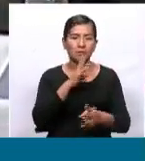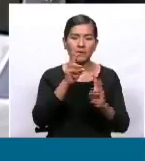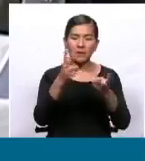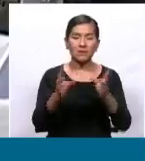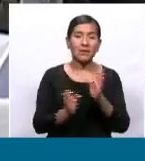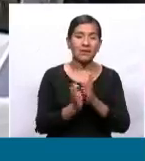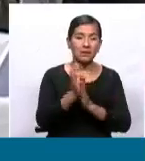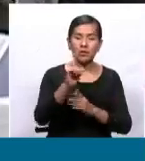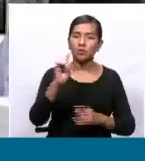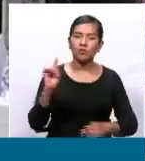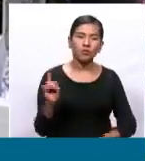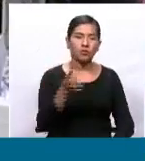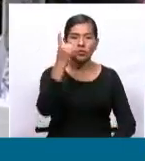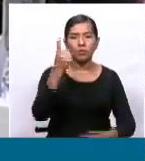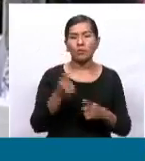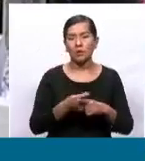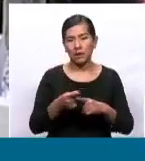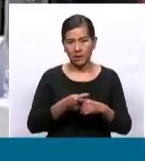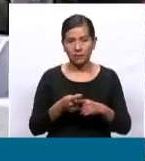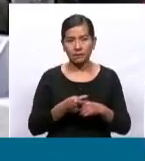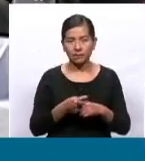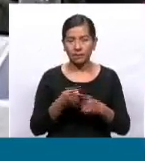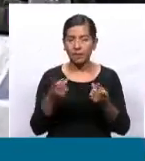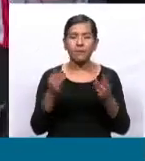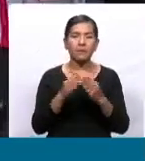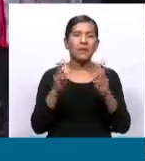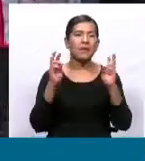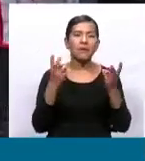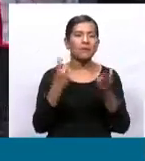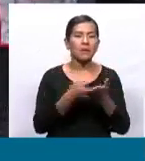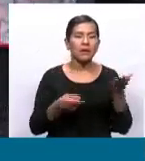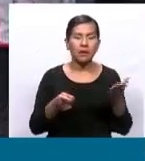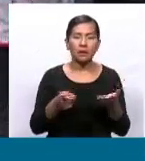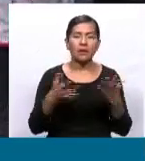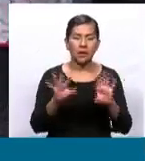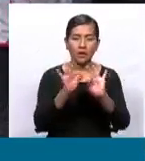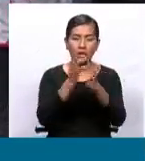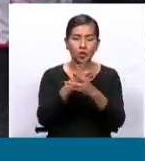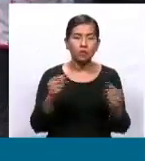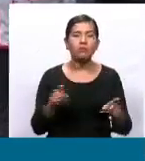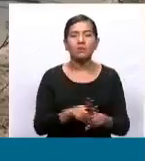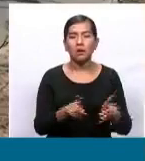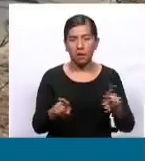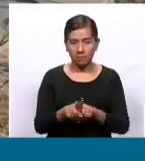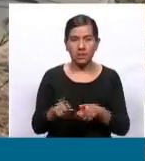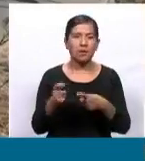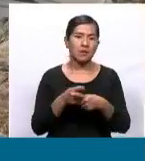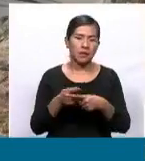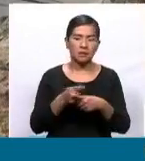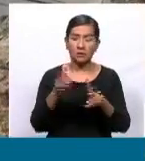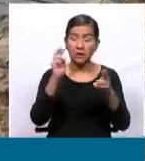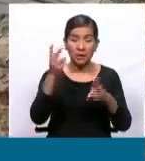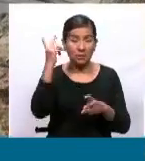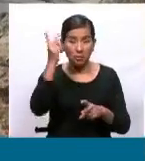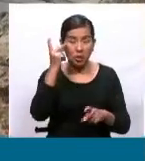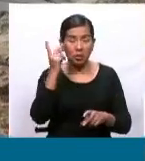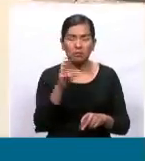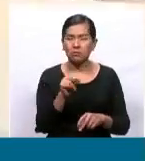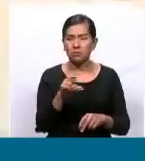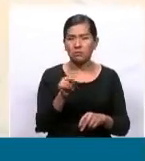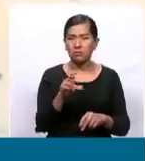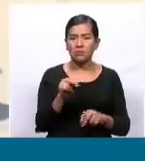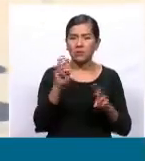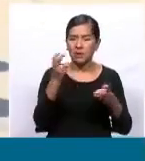una actividad netamente técnica y por tanto la solución es también técnica. No es un tema político que